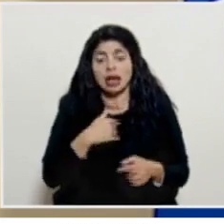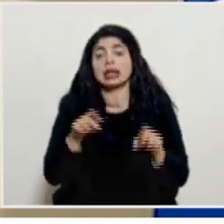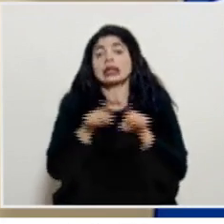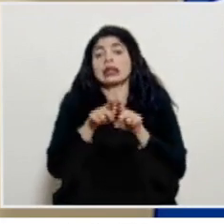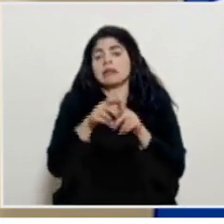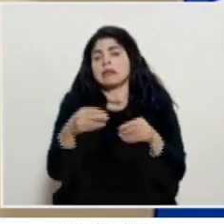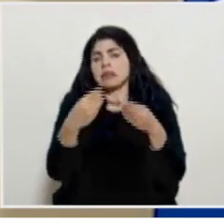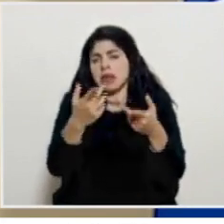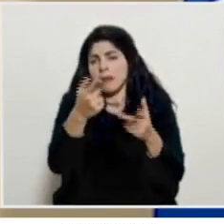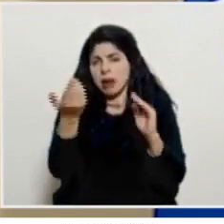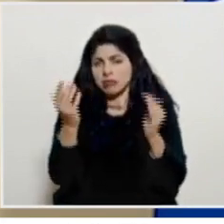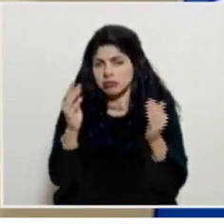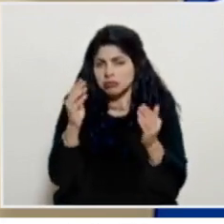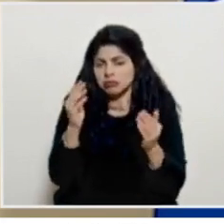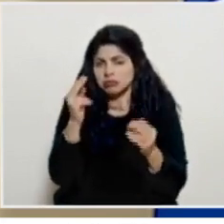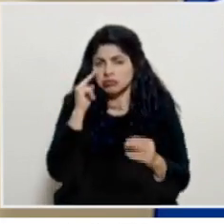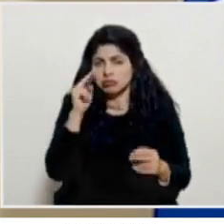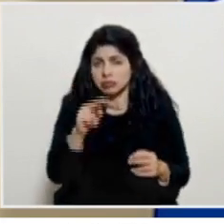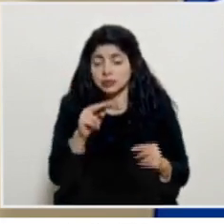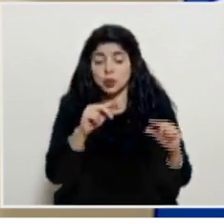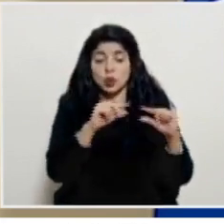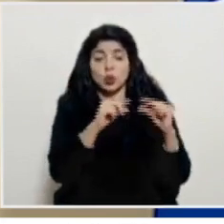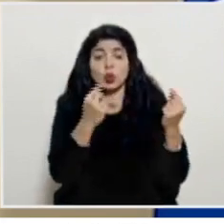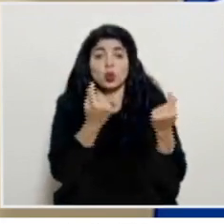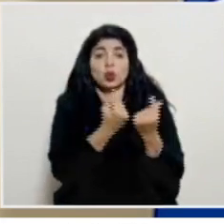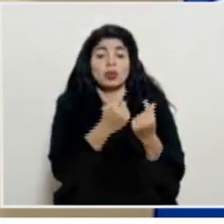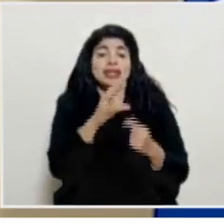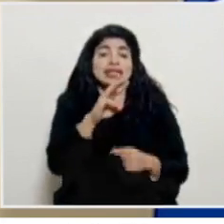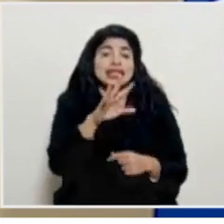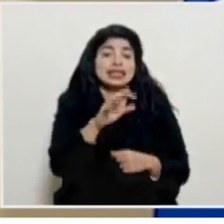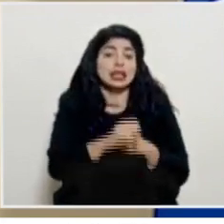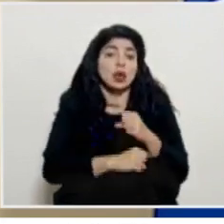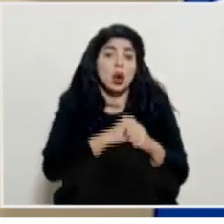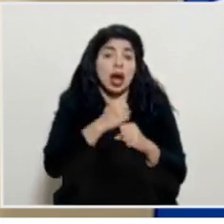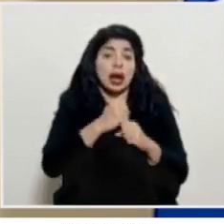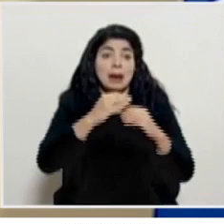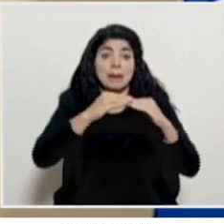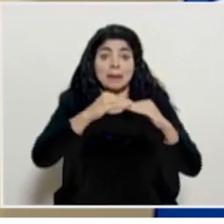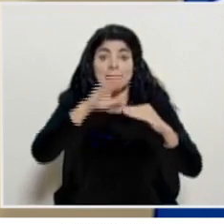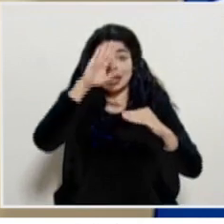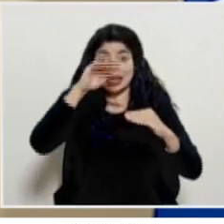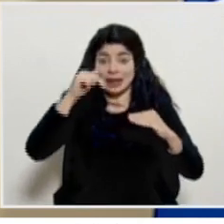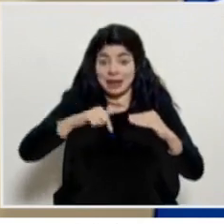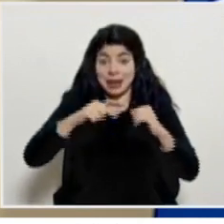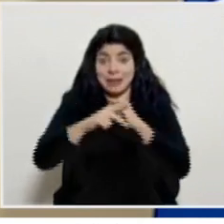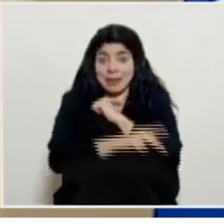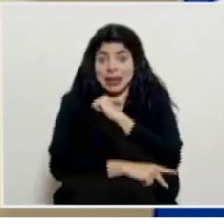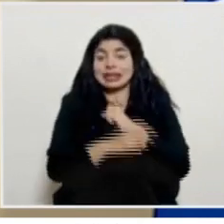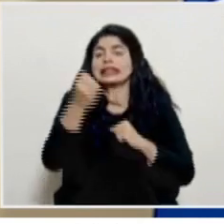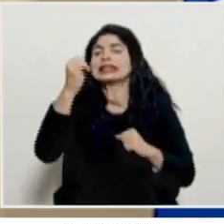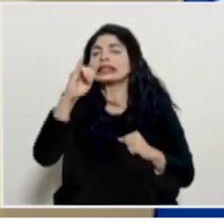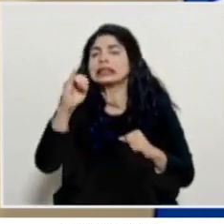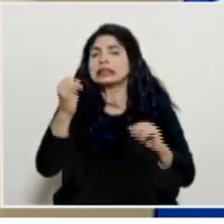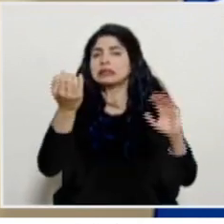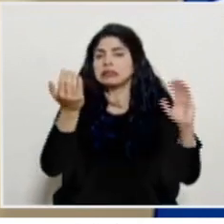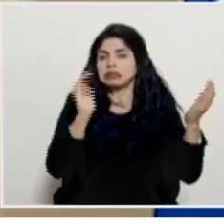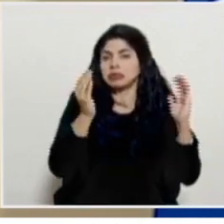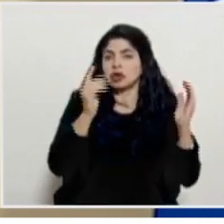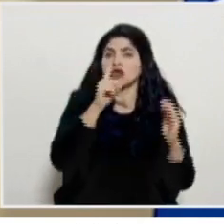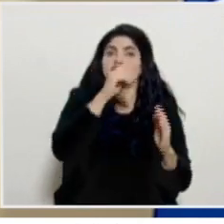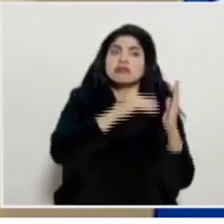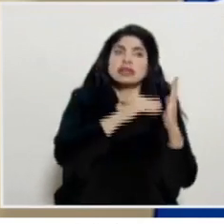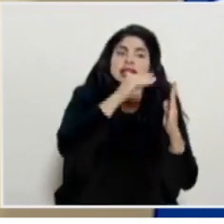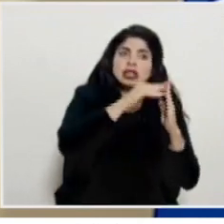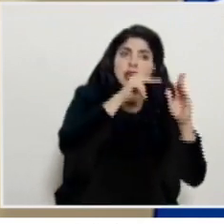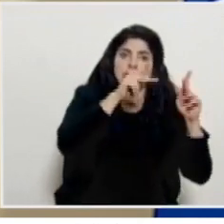ponerlo en perspectiva en el grupo de 65 años o más en nuestro país si hiciéramos una comparación con ese millón